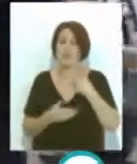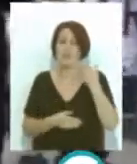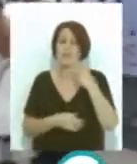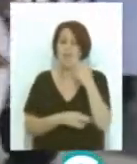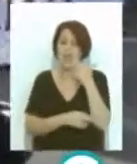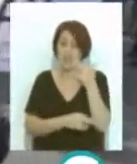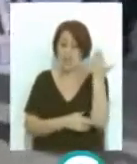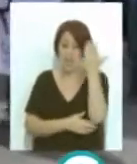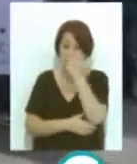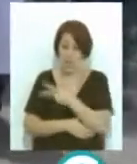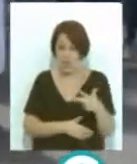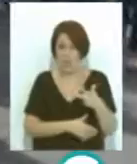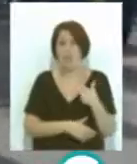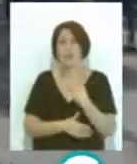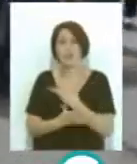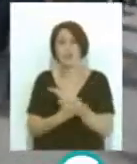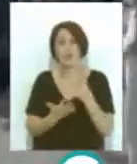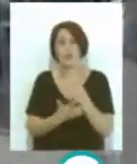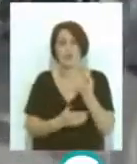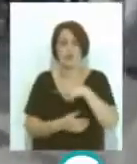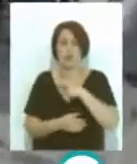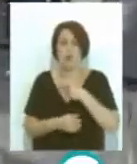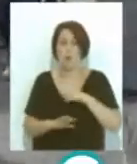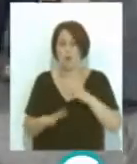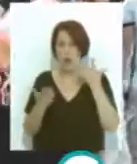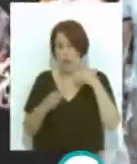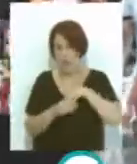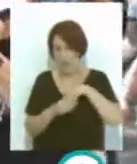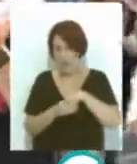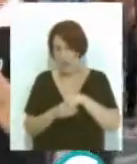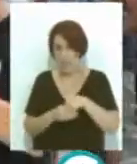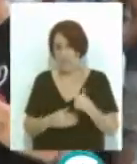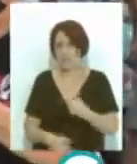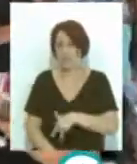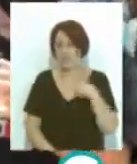la semana siguiente 18 hemos convocado huelga general en la provincia de Cádiz